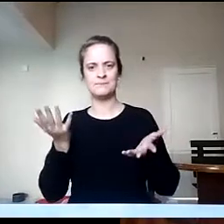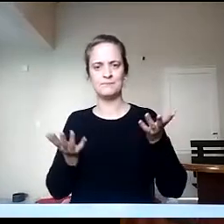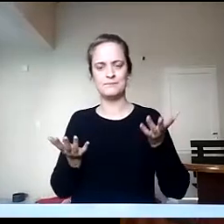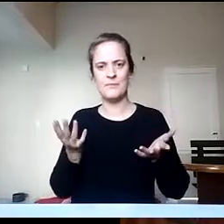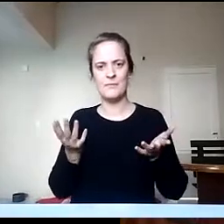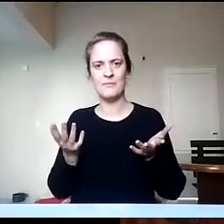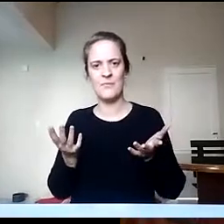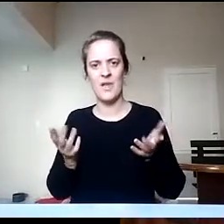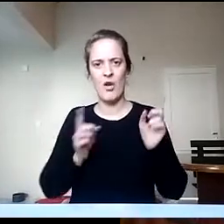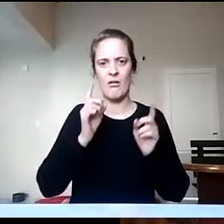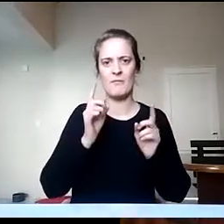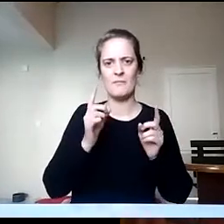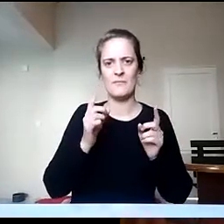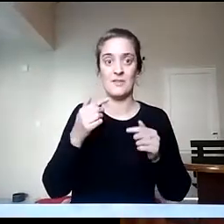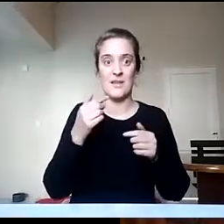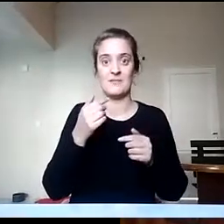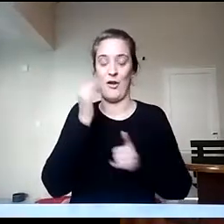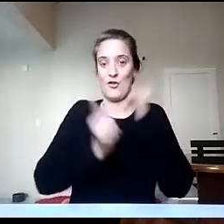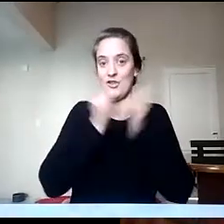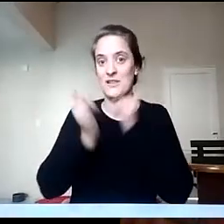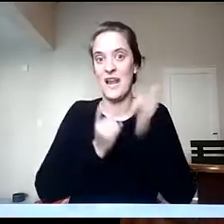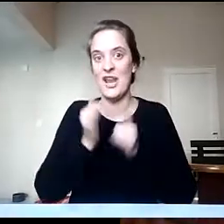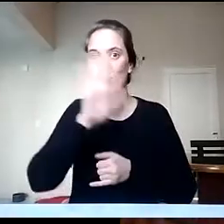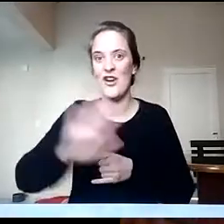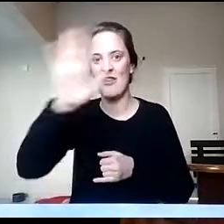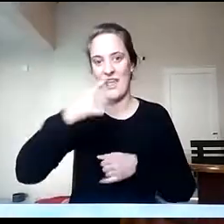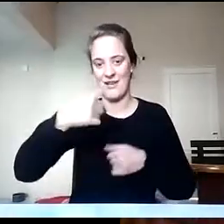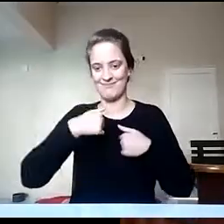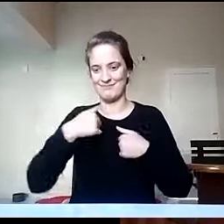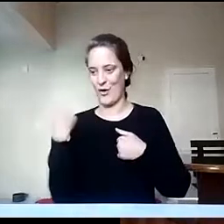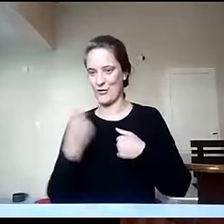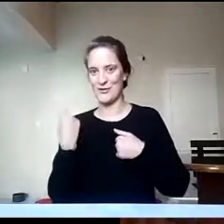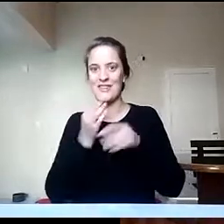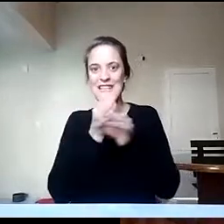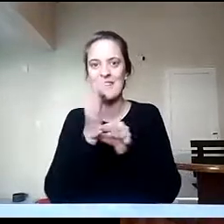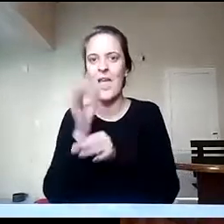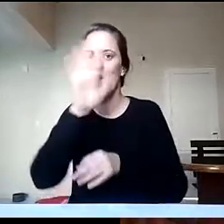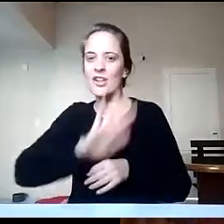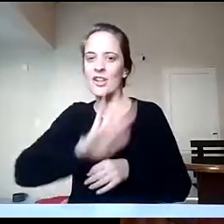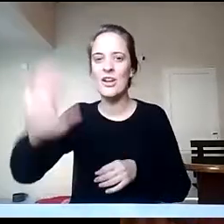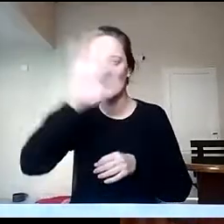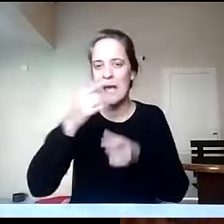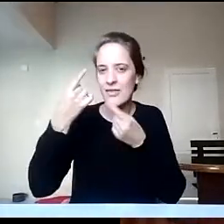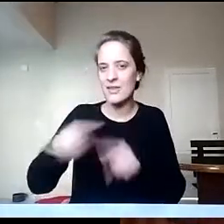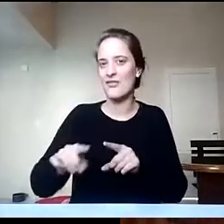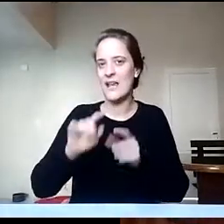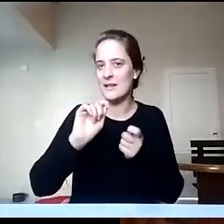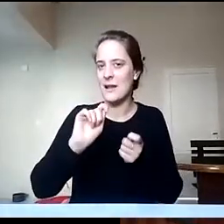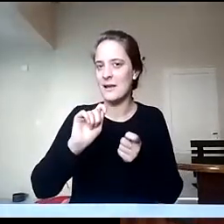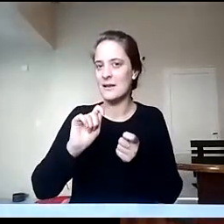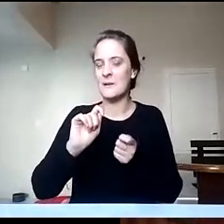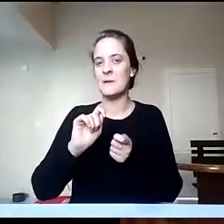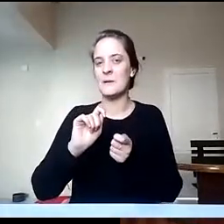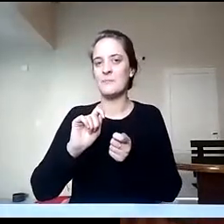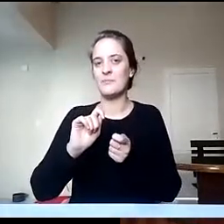bueno, decirles que la geografía que nosotros les ofrecemos es una geografía distinta, como decía el profesor Mestre, una geografía renovada, una geografía vinculada con la